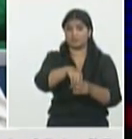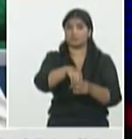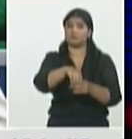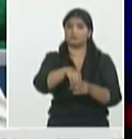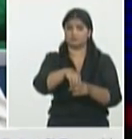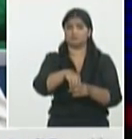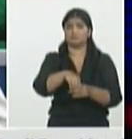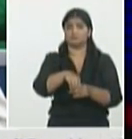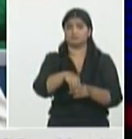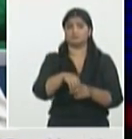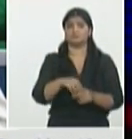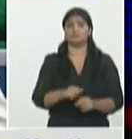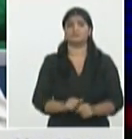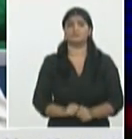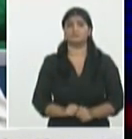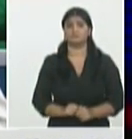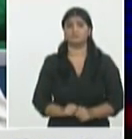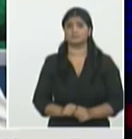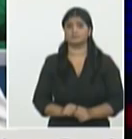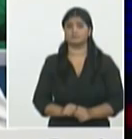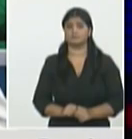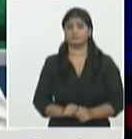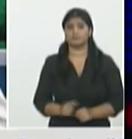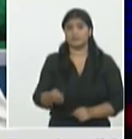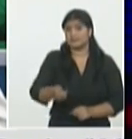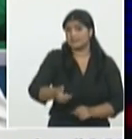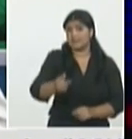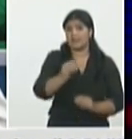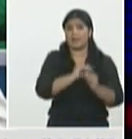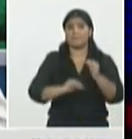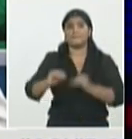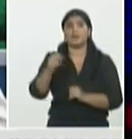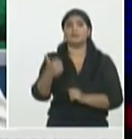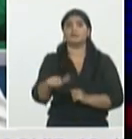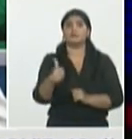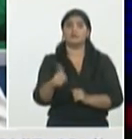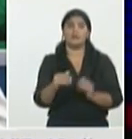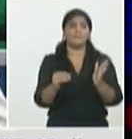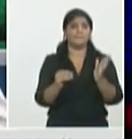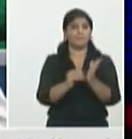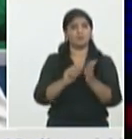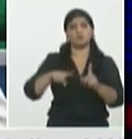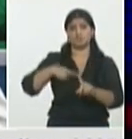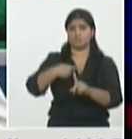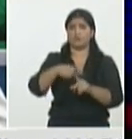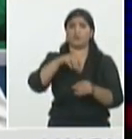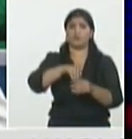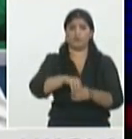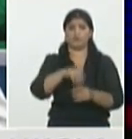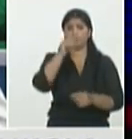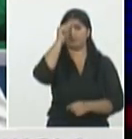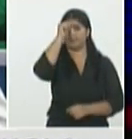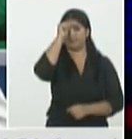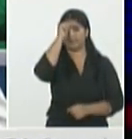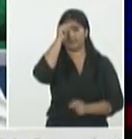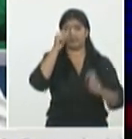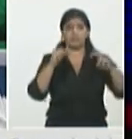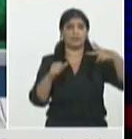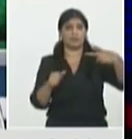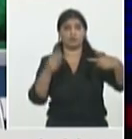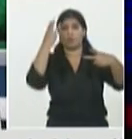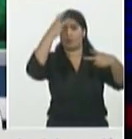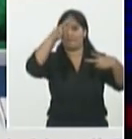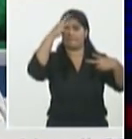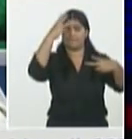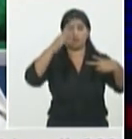con más de 10.000 casos y como ha pasado otras veces en segundo lugar México en cuanto a los fallecidos